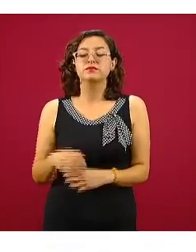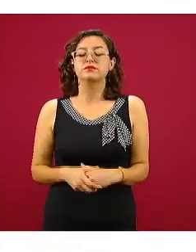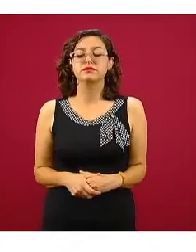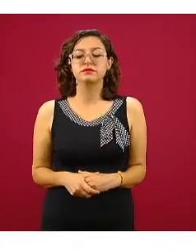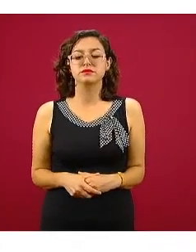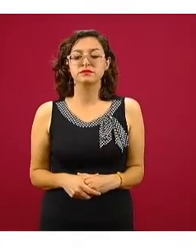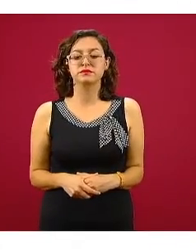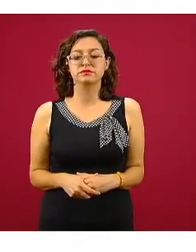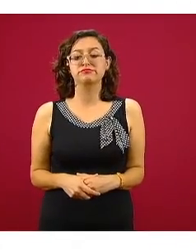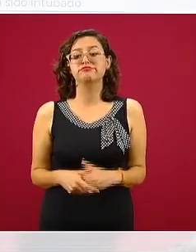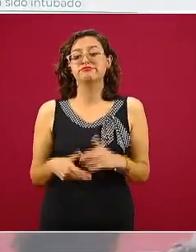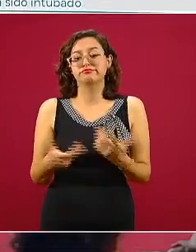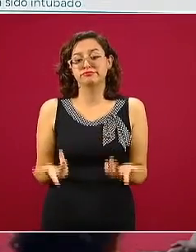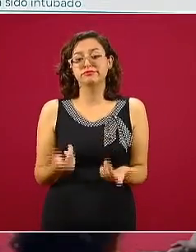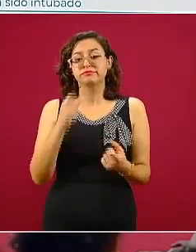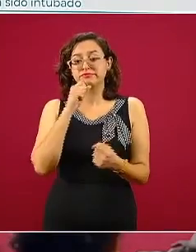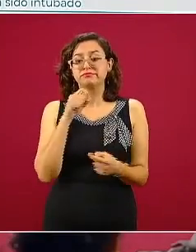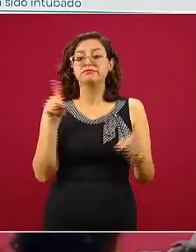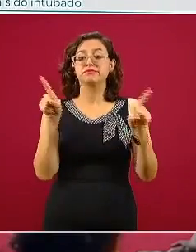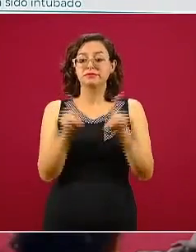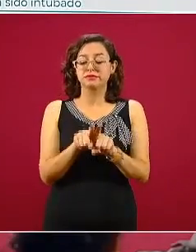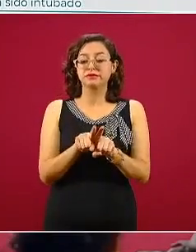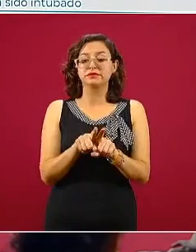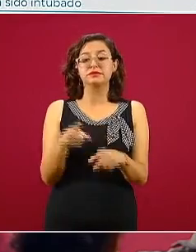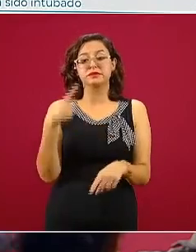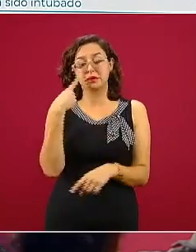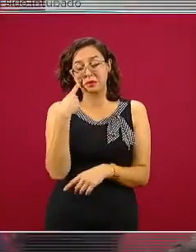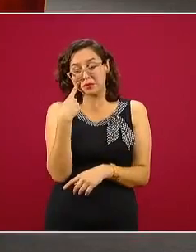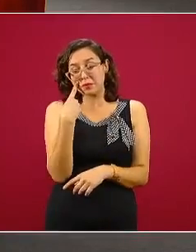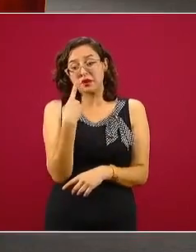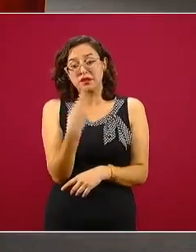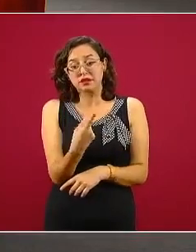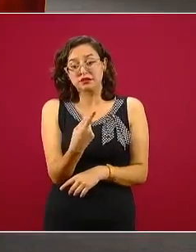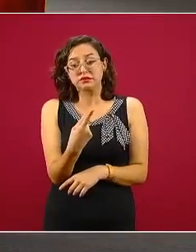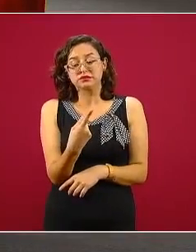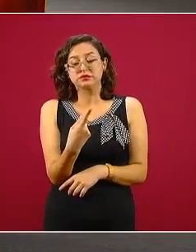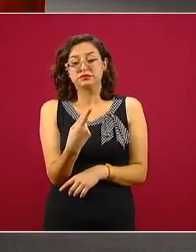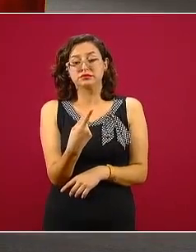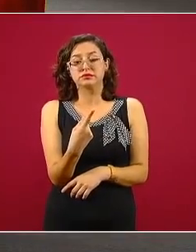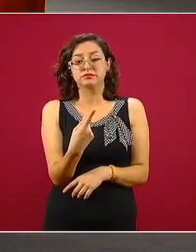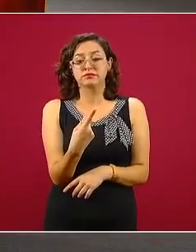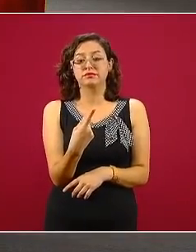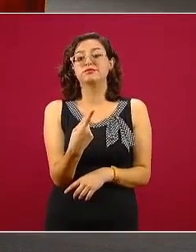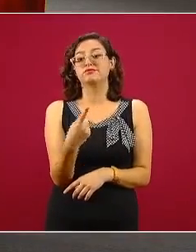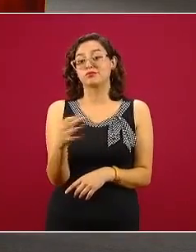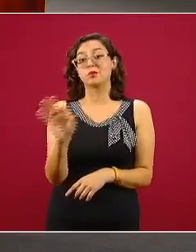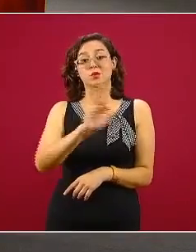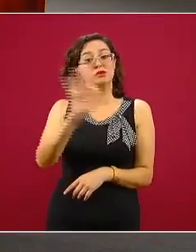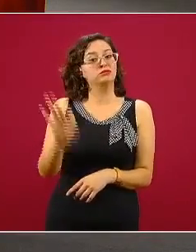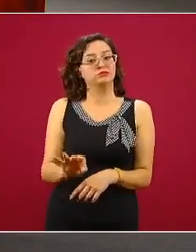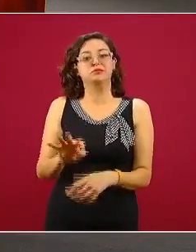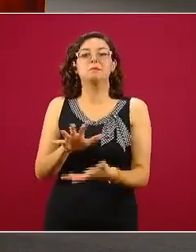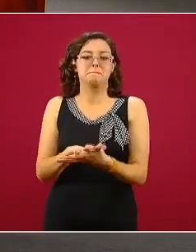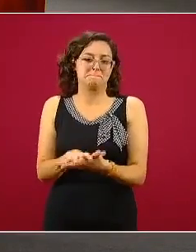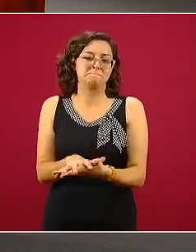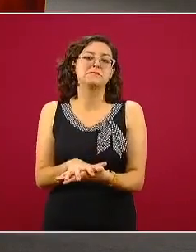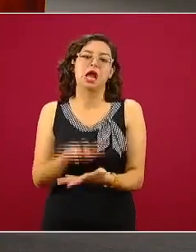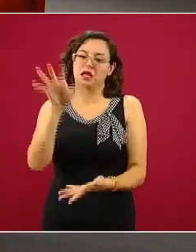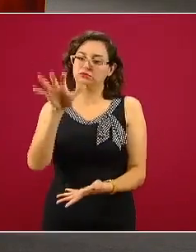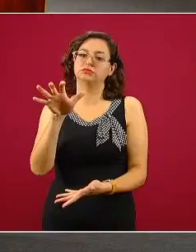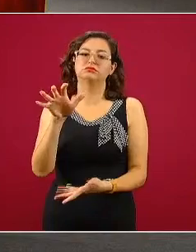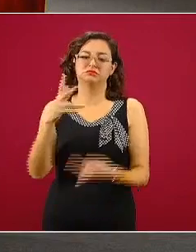Y vemos progresivamente, me paso de aquel lado, cómo aumenta, lo cual es esperable, la